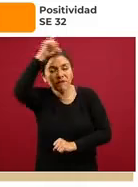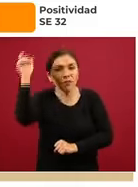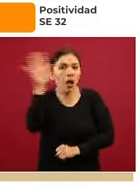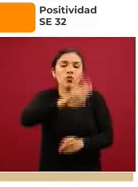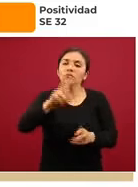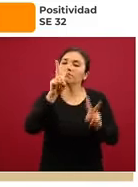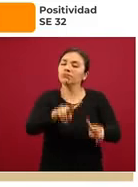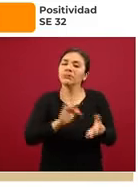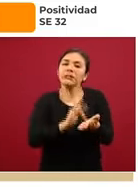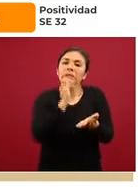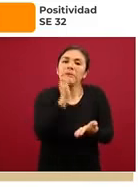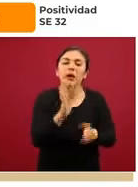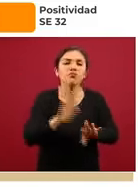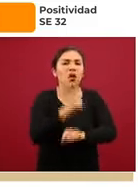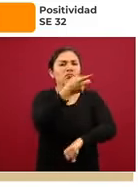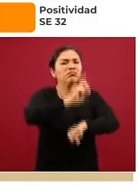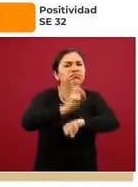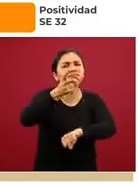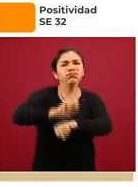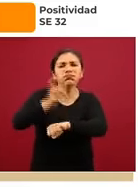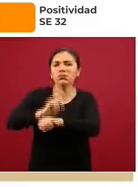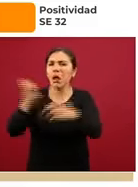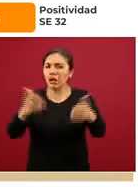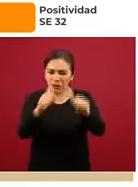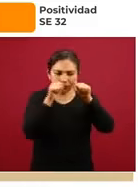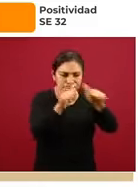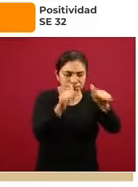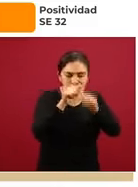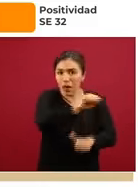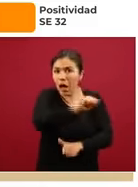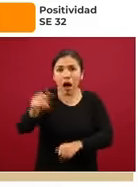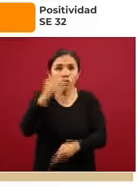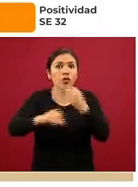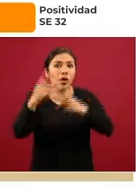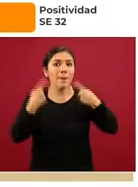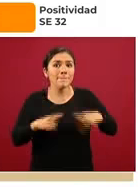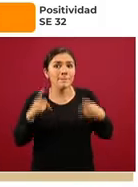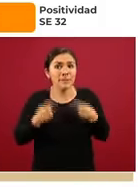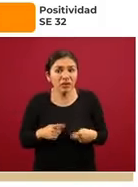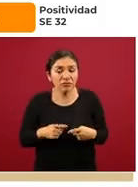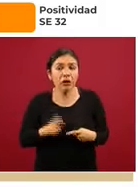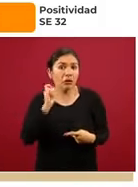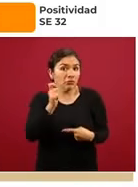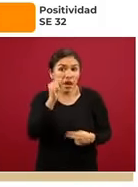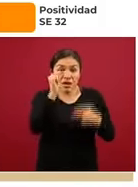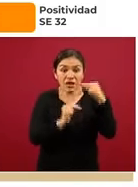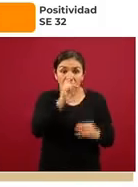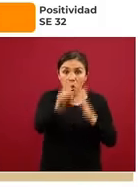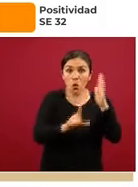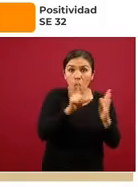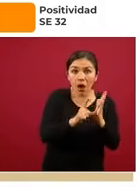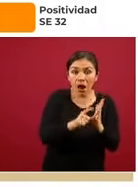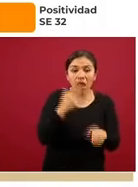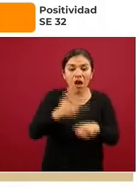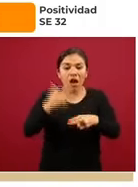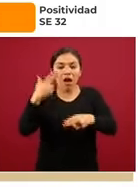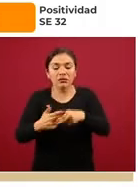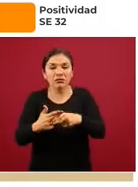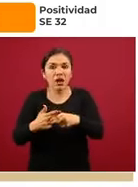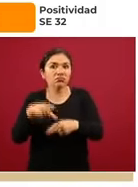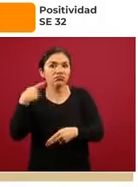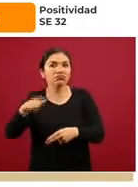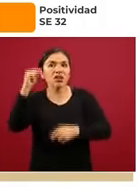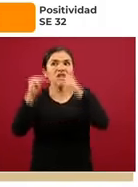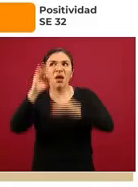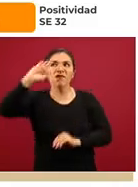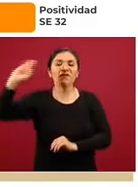el personal que día con día está haciendo la atención a los casos, desde el nivel local hasta el nivel